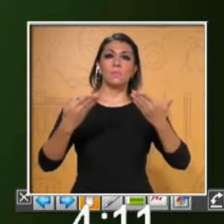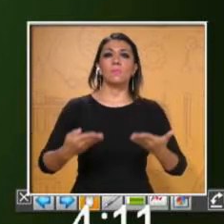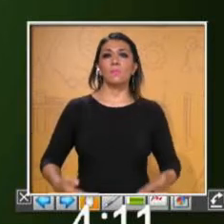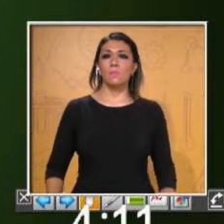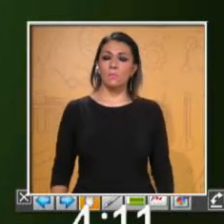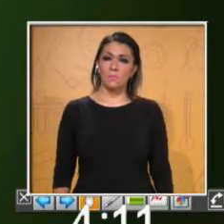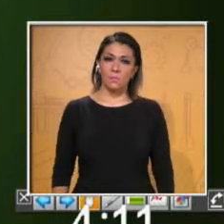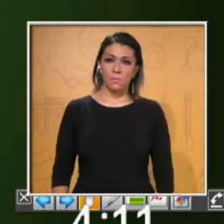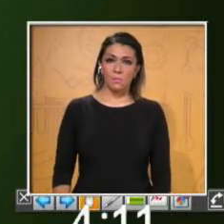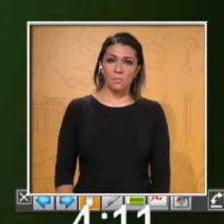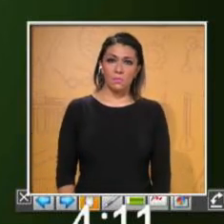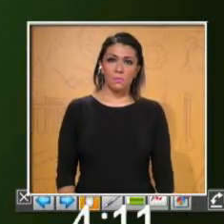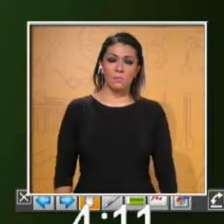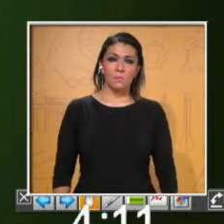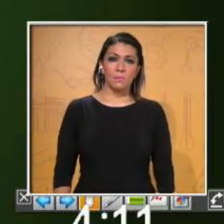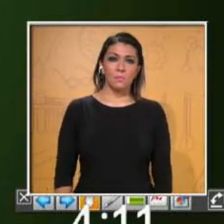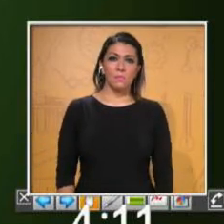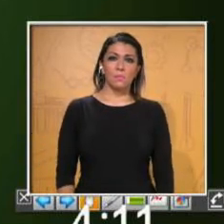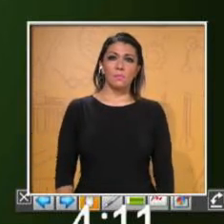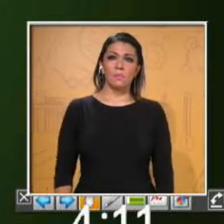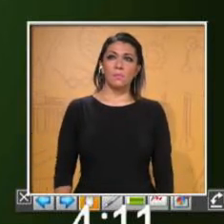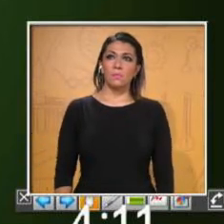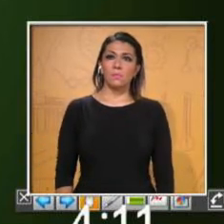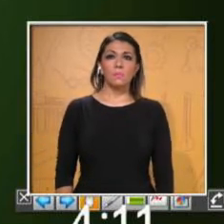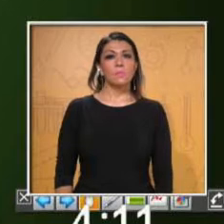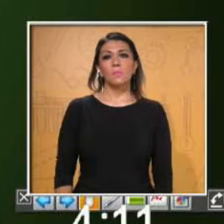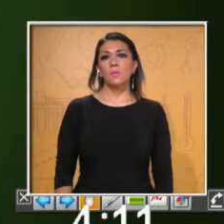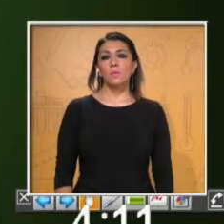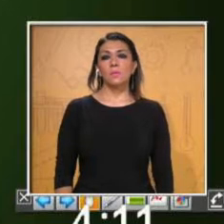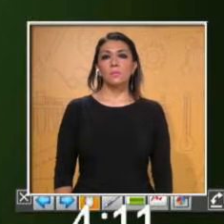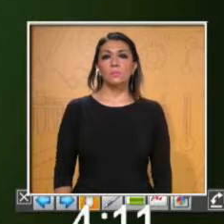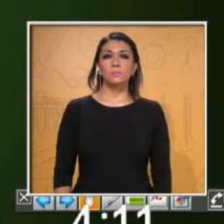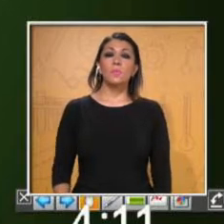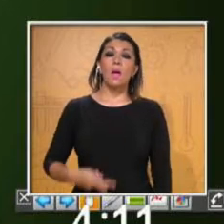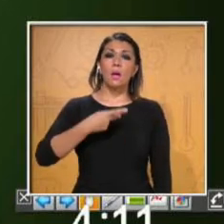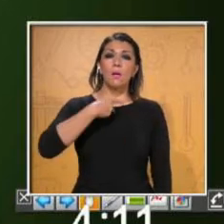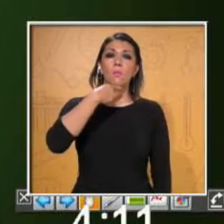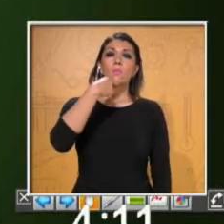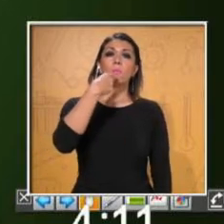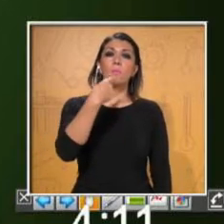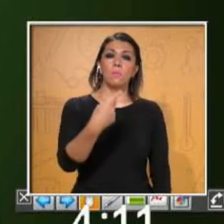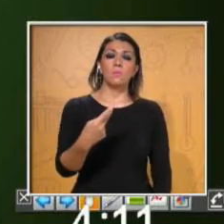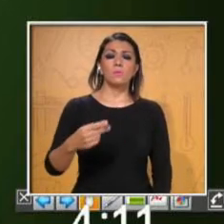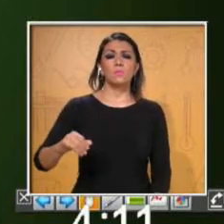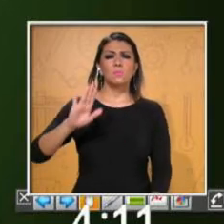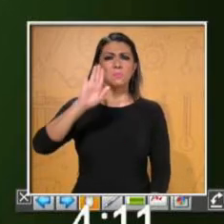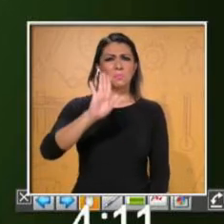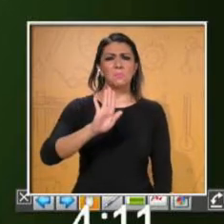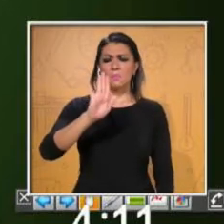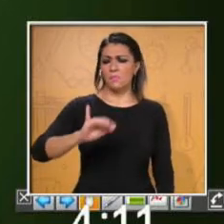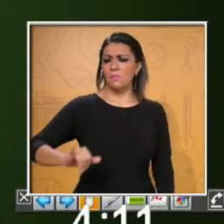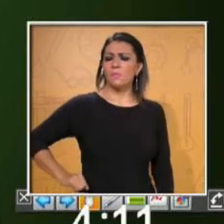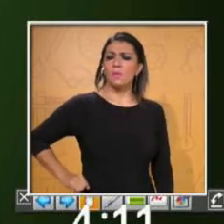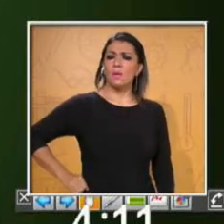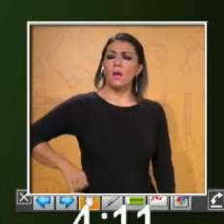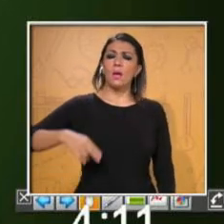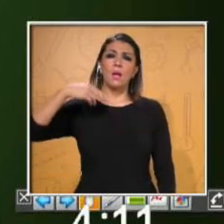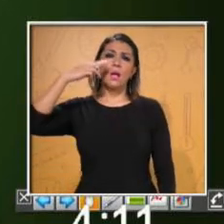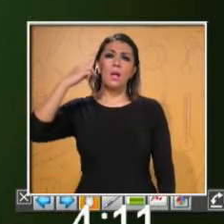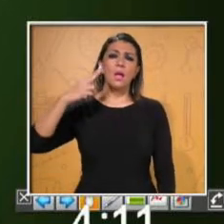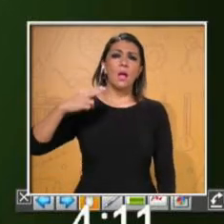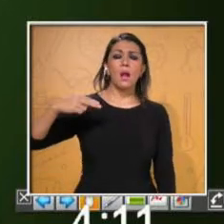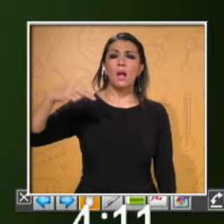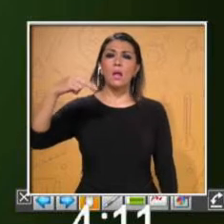another suggestion is make your voice interesting. Hacer tu voz interesante. You must talk about your topic